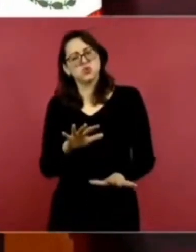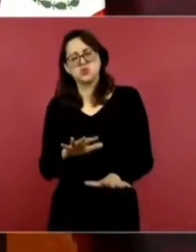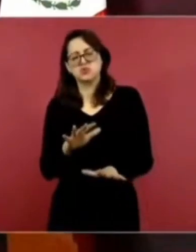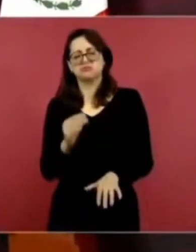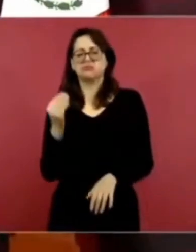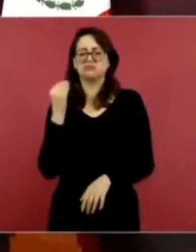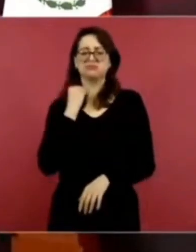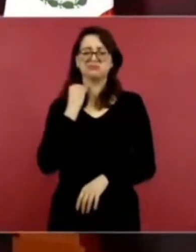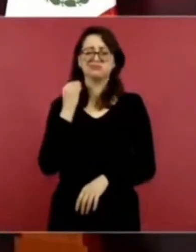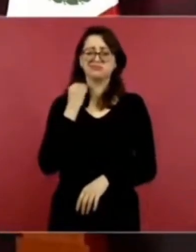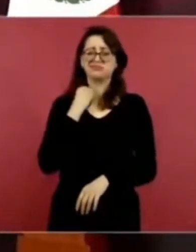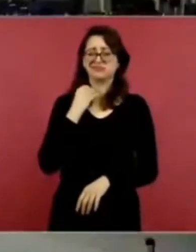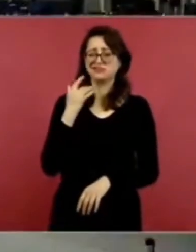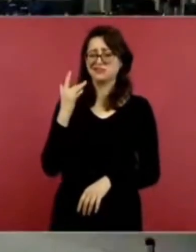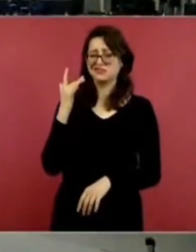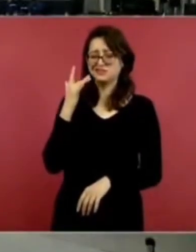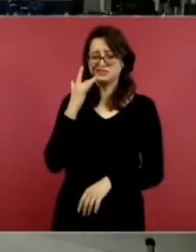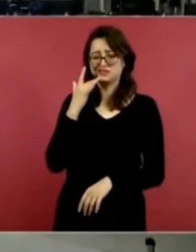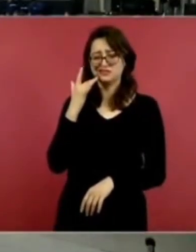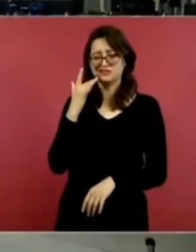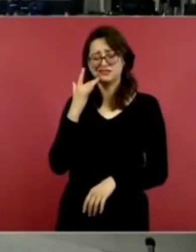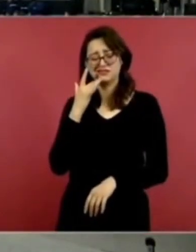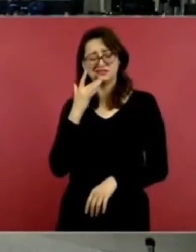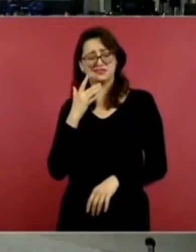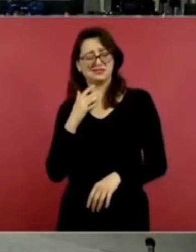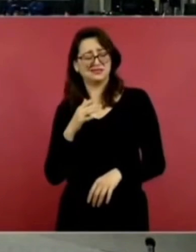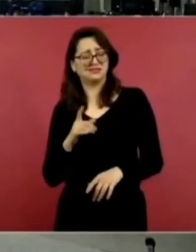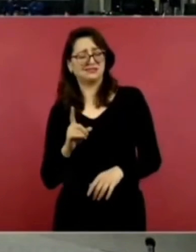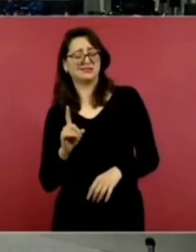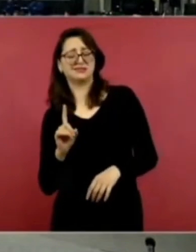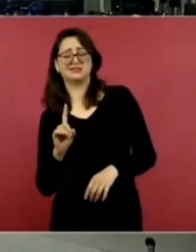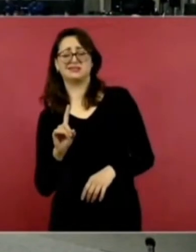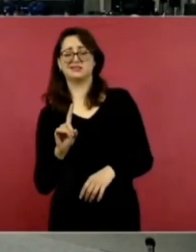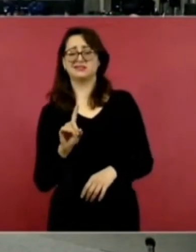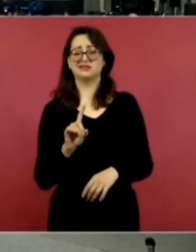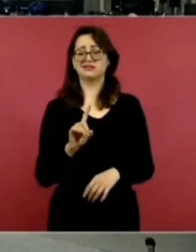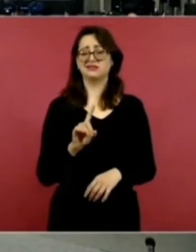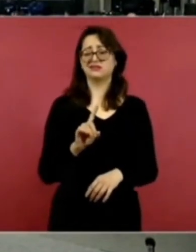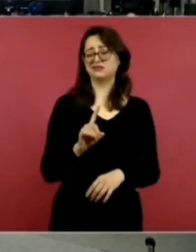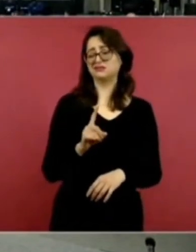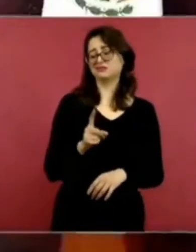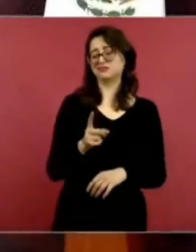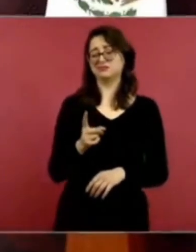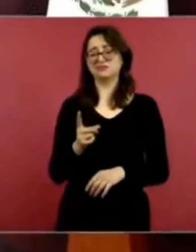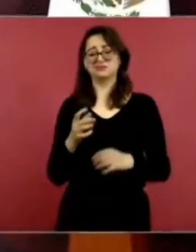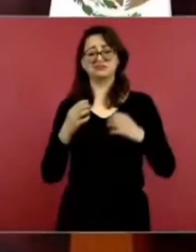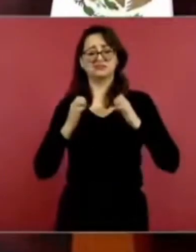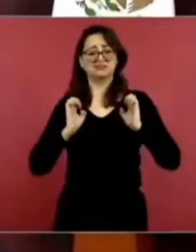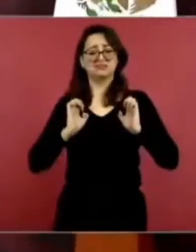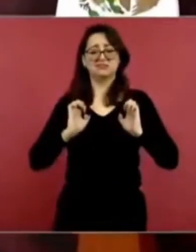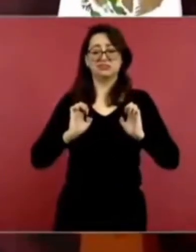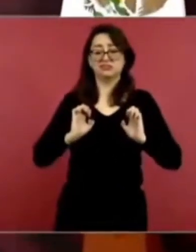Los zapatos que usaban, sus trajes.